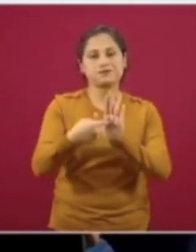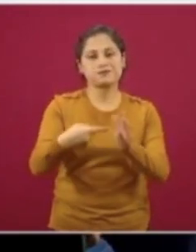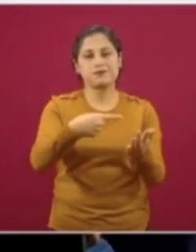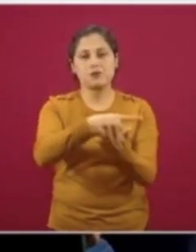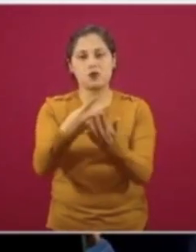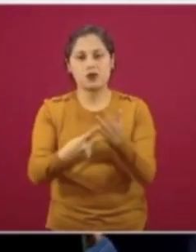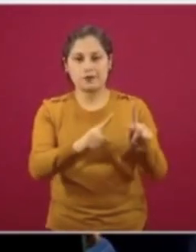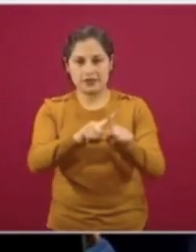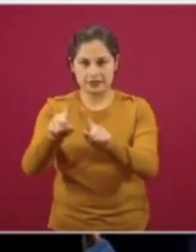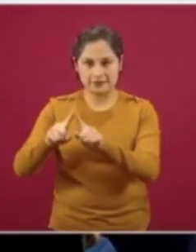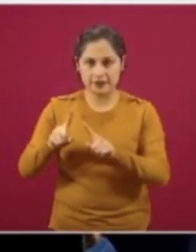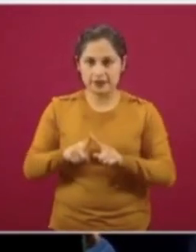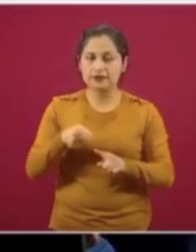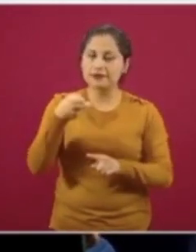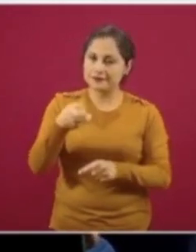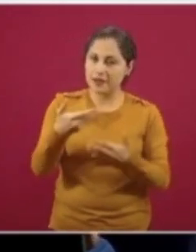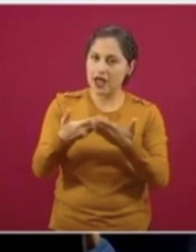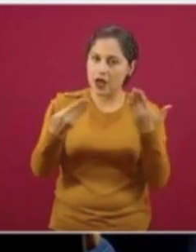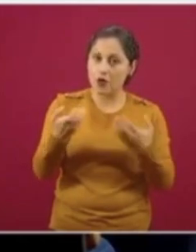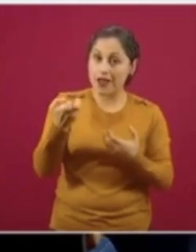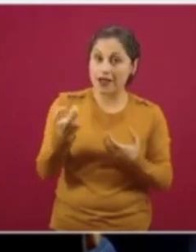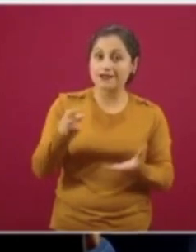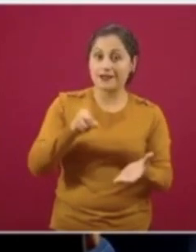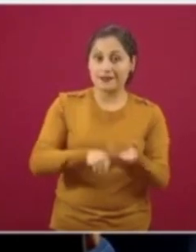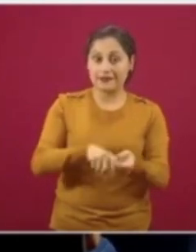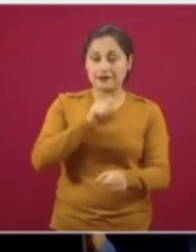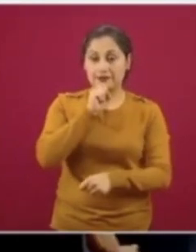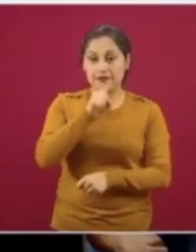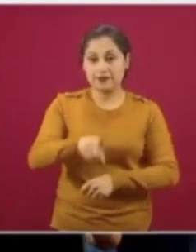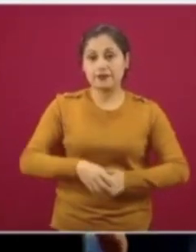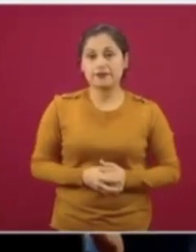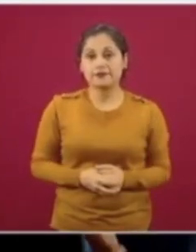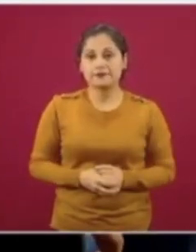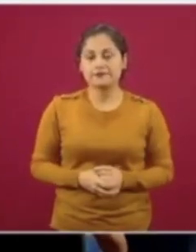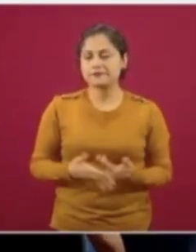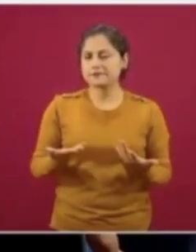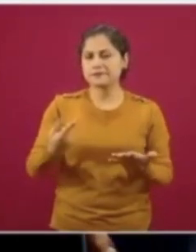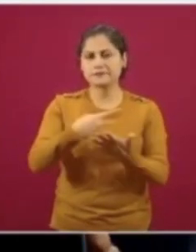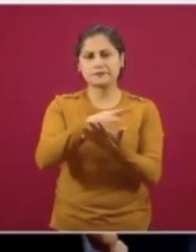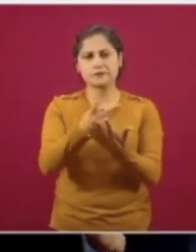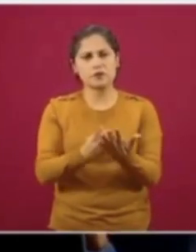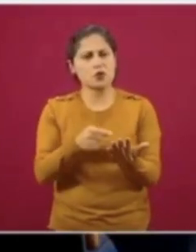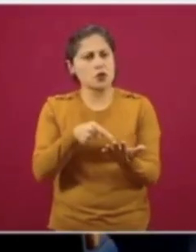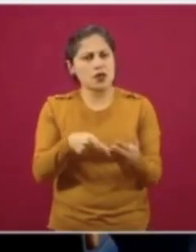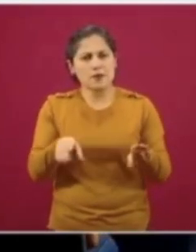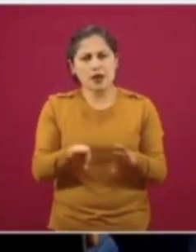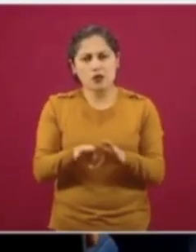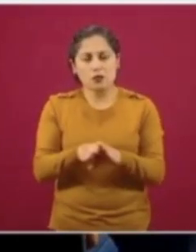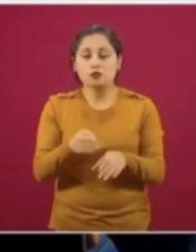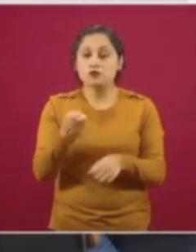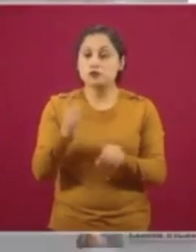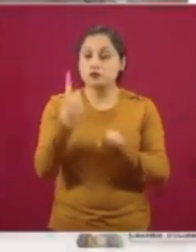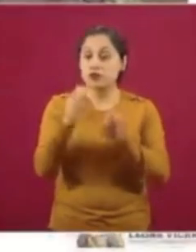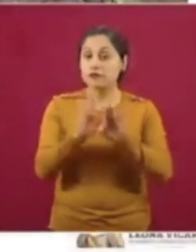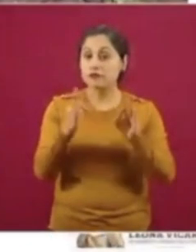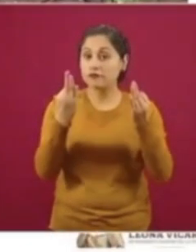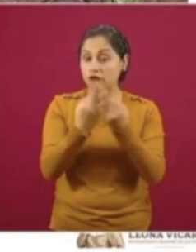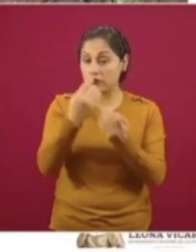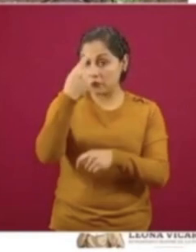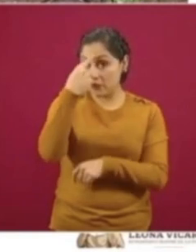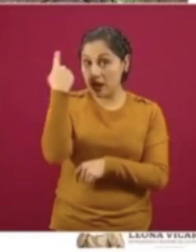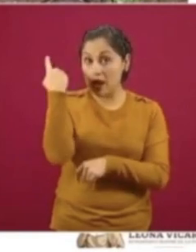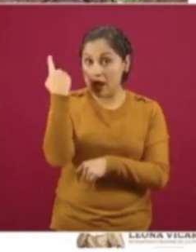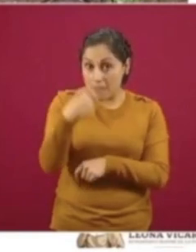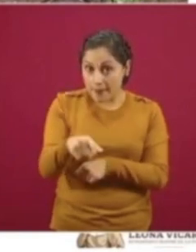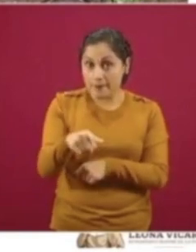Este programa es parte de una estrategia para la consecución de la